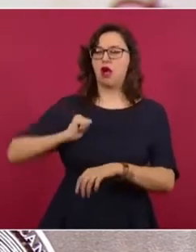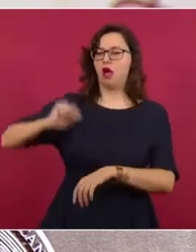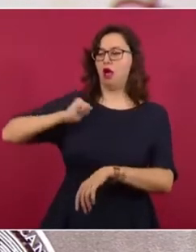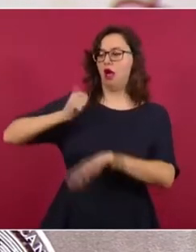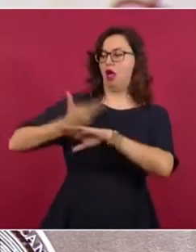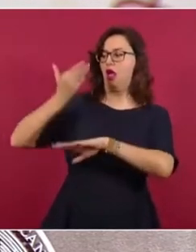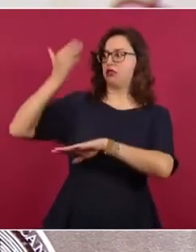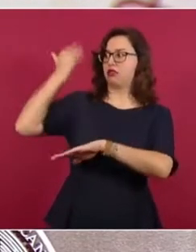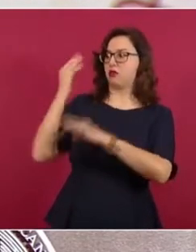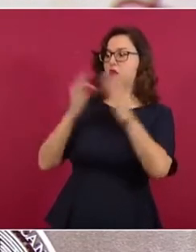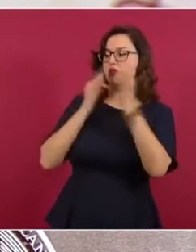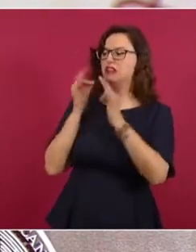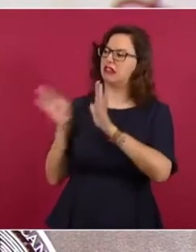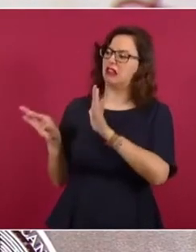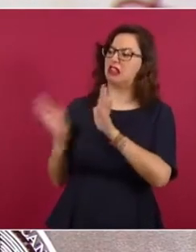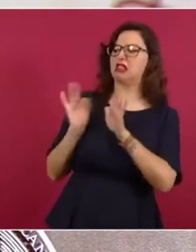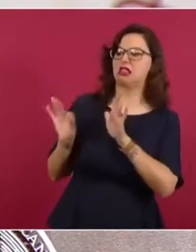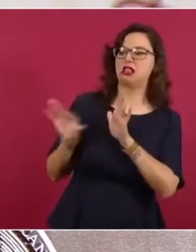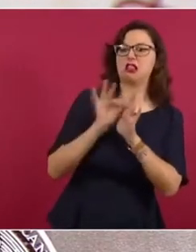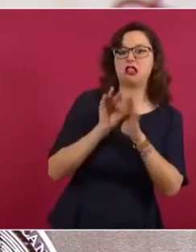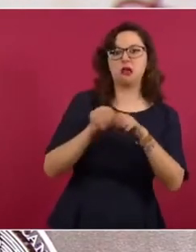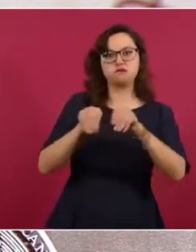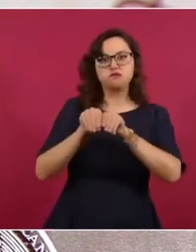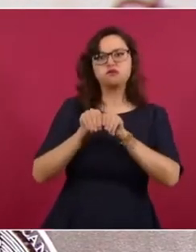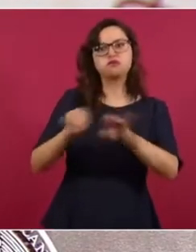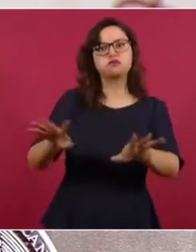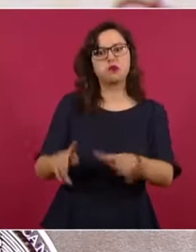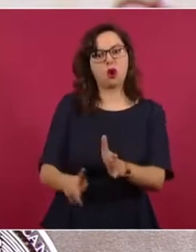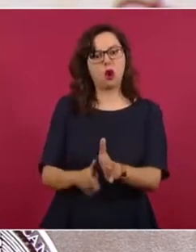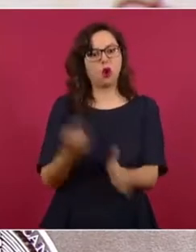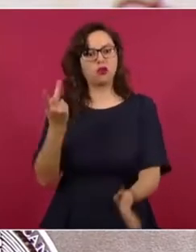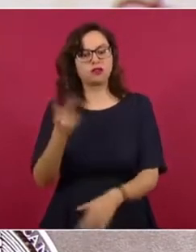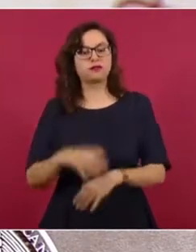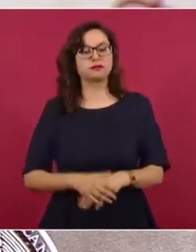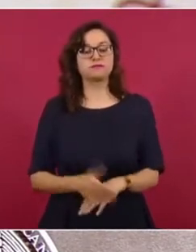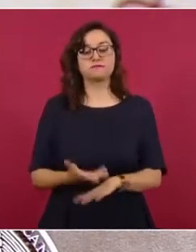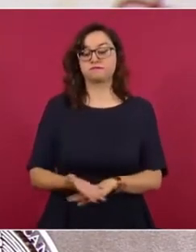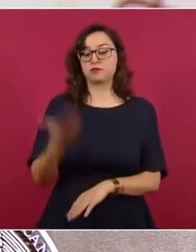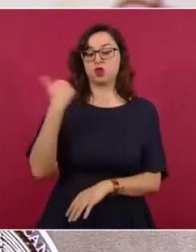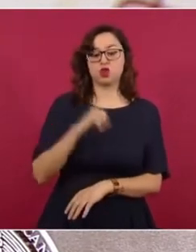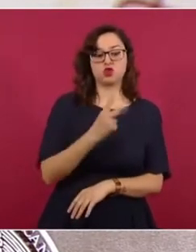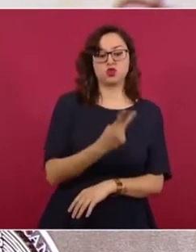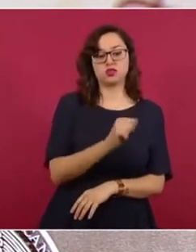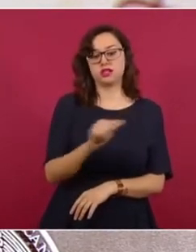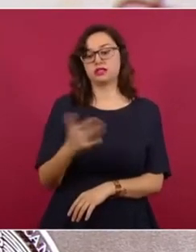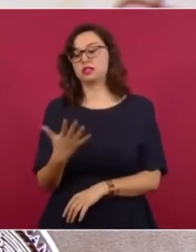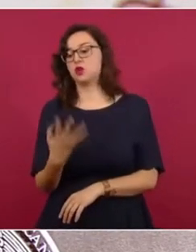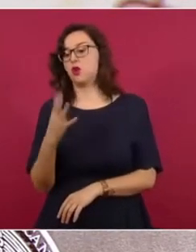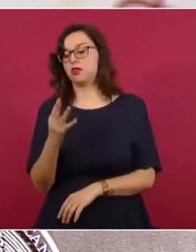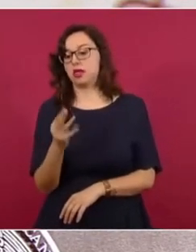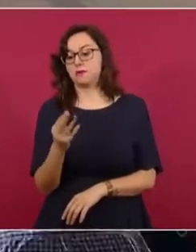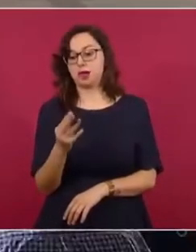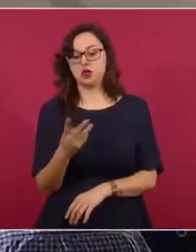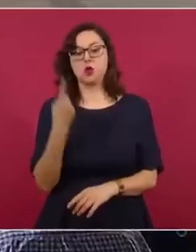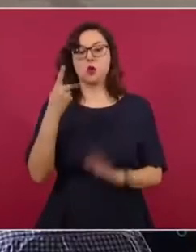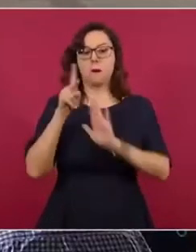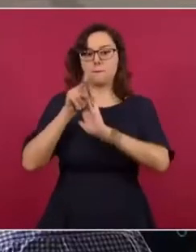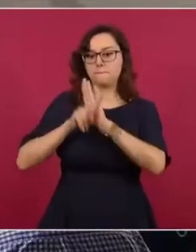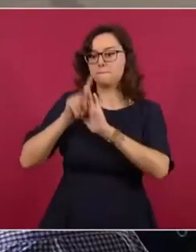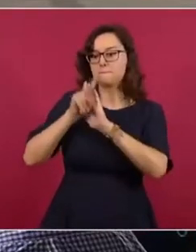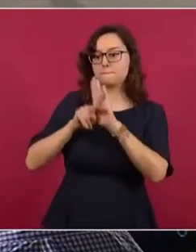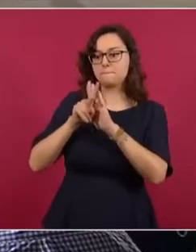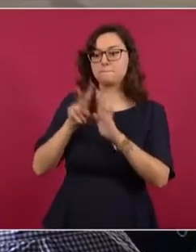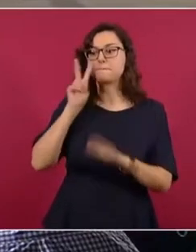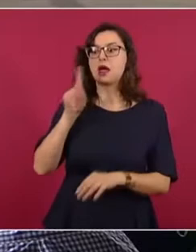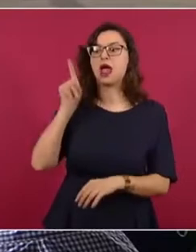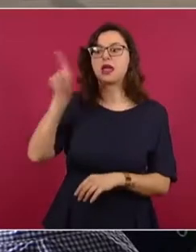Entre el 2 y el 6 de mayo circuló en redes sociales un video en el que un ciudadano denuncia la tala clandestina